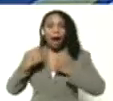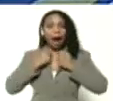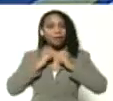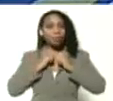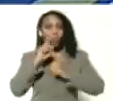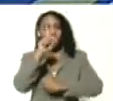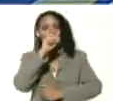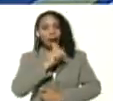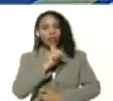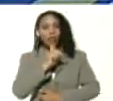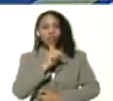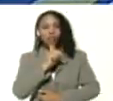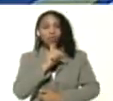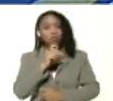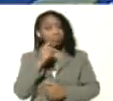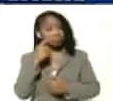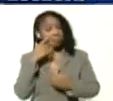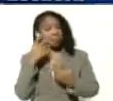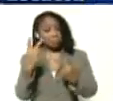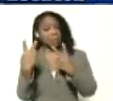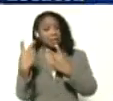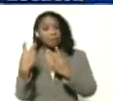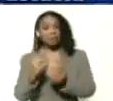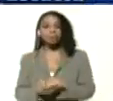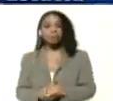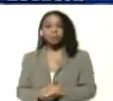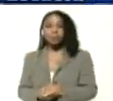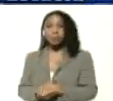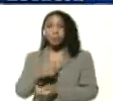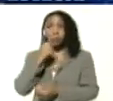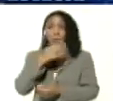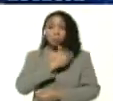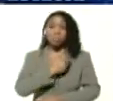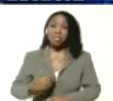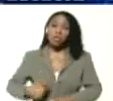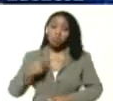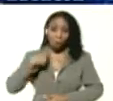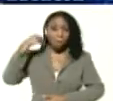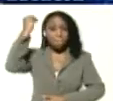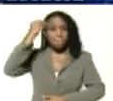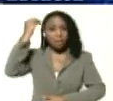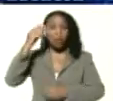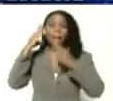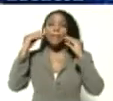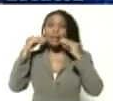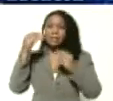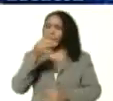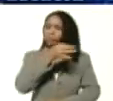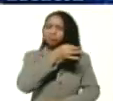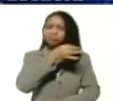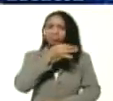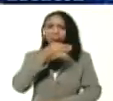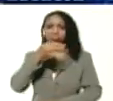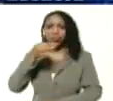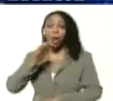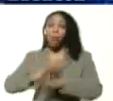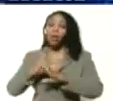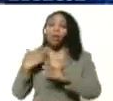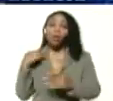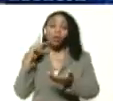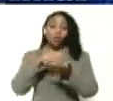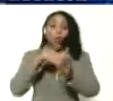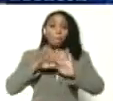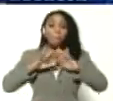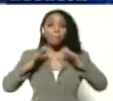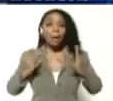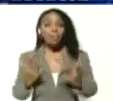un año. ¿Qué te parece? Bueno, presidente, yo creo que la experiencia ha sido extraordinaria, porque cuando llegó la pandemia,